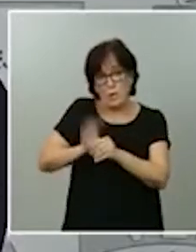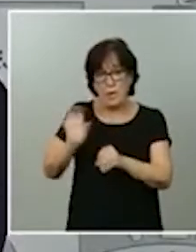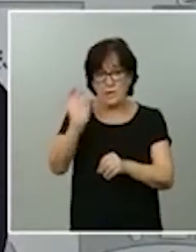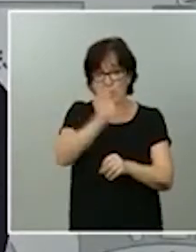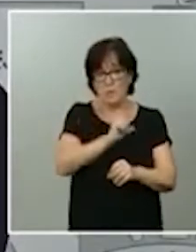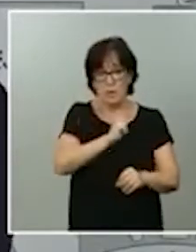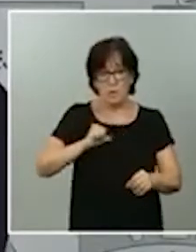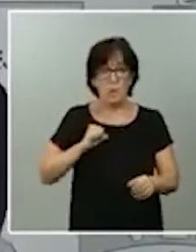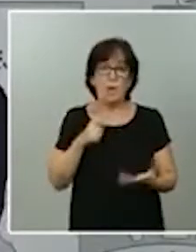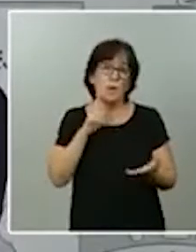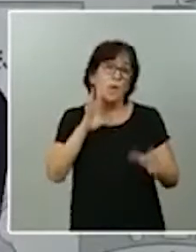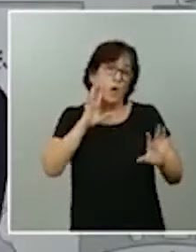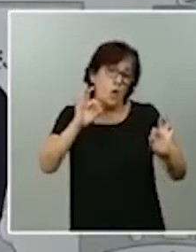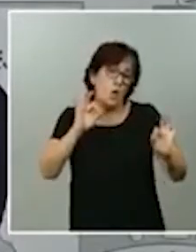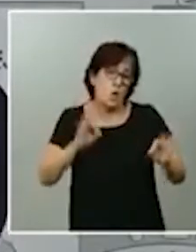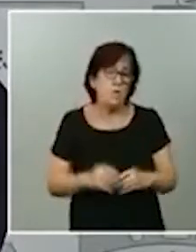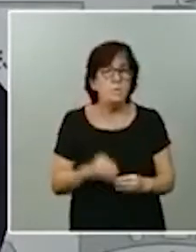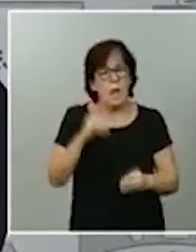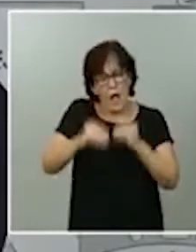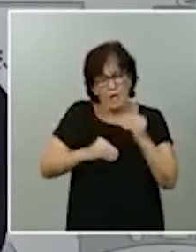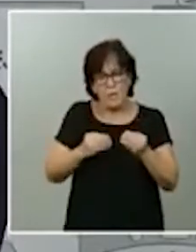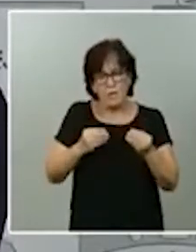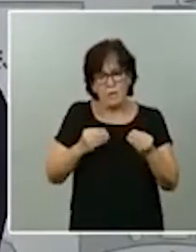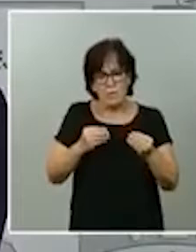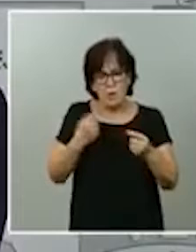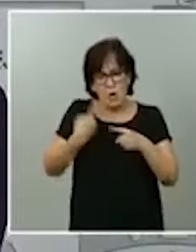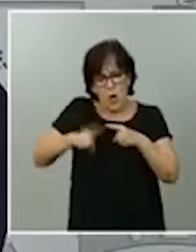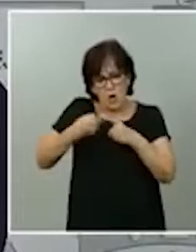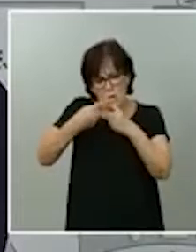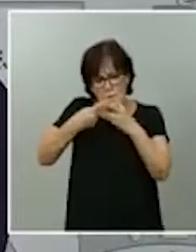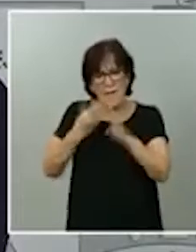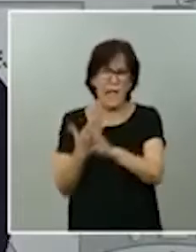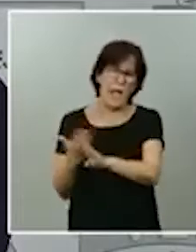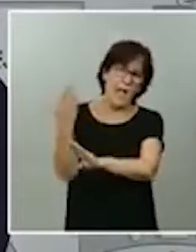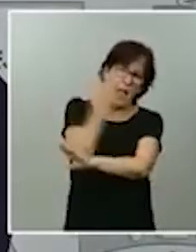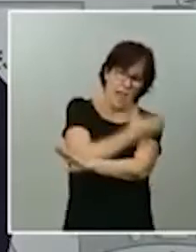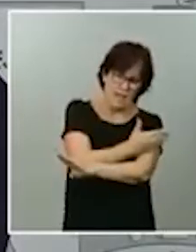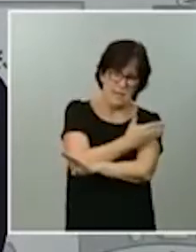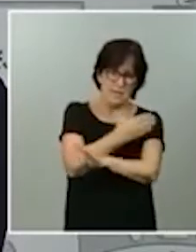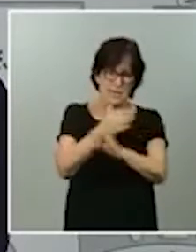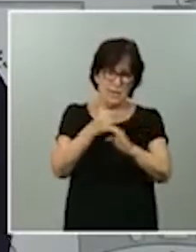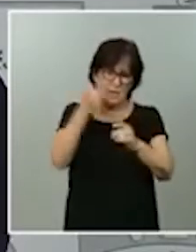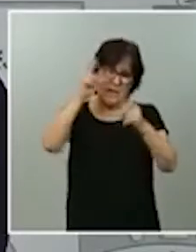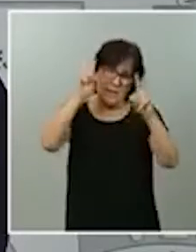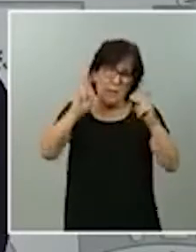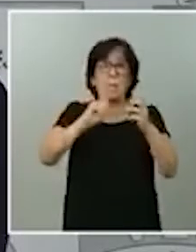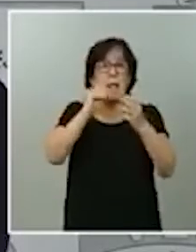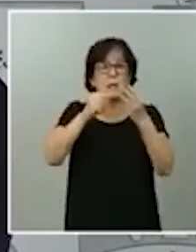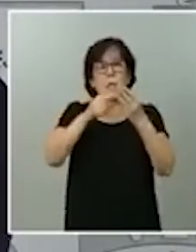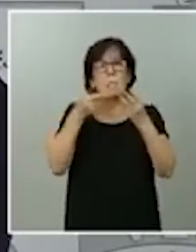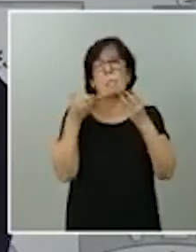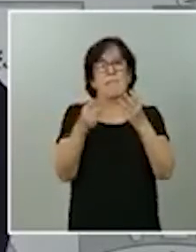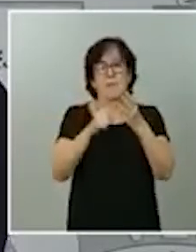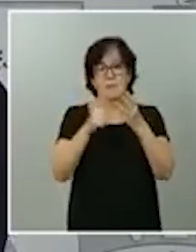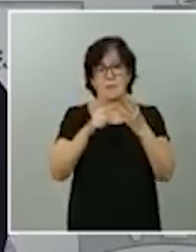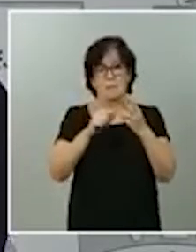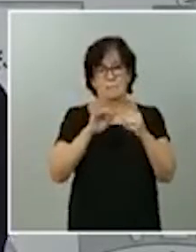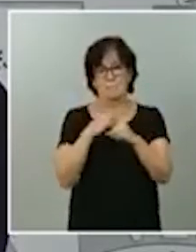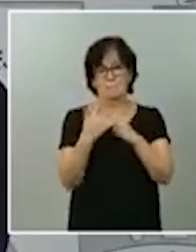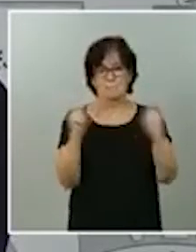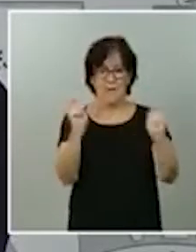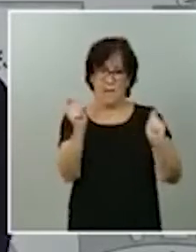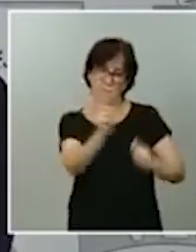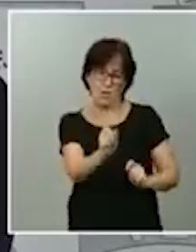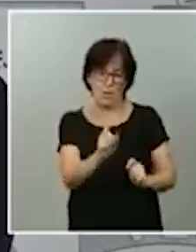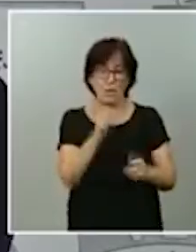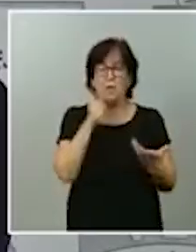lógicamente, estamos haciendo muchas cosas antes para que esa cuestión no se produzca. Pero, en todo caso, ya le digo, con independencia de cuál